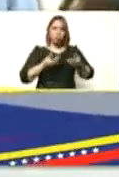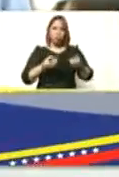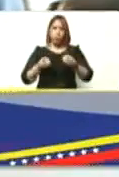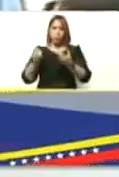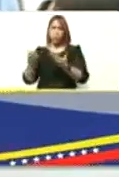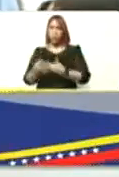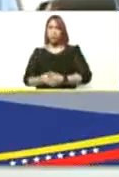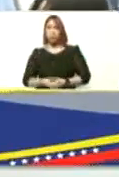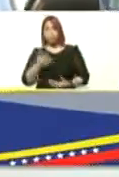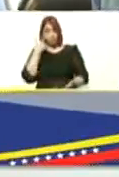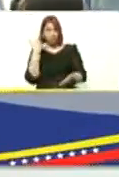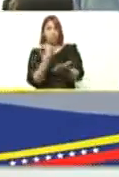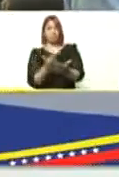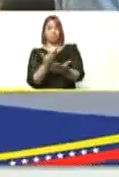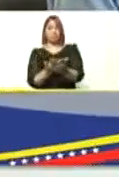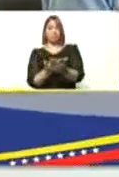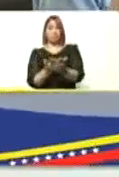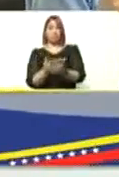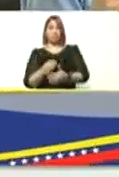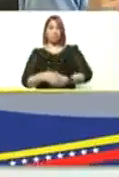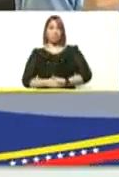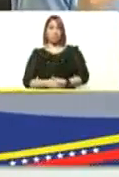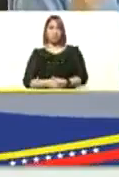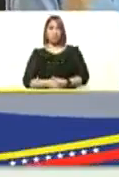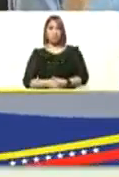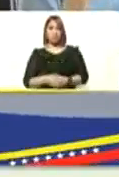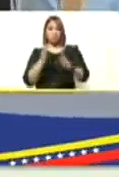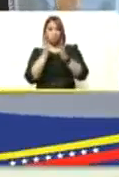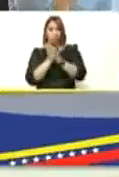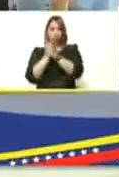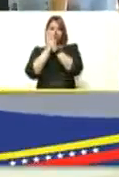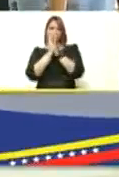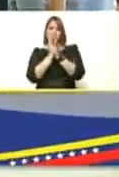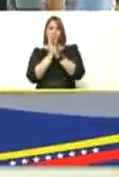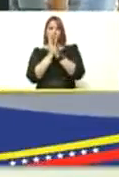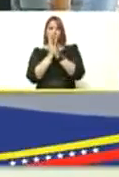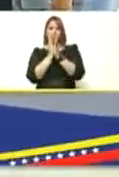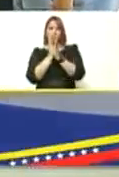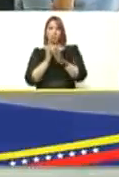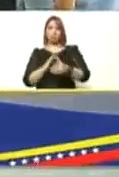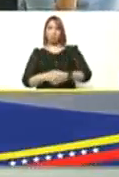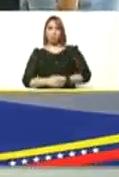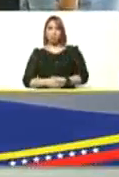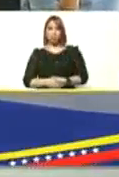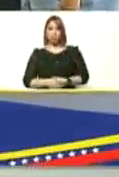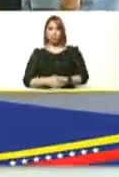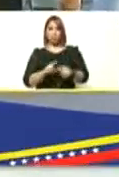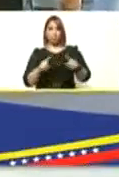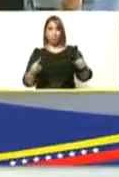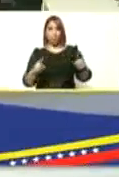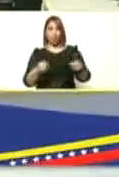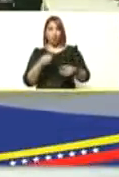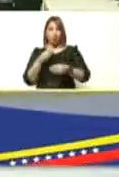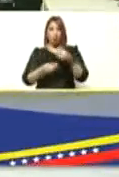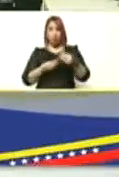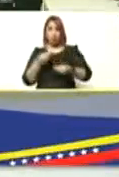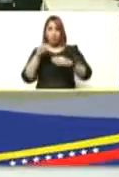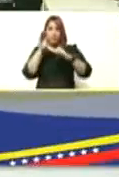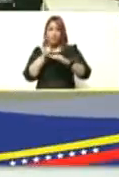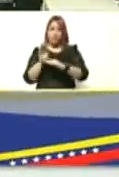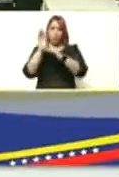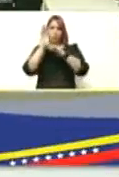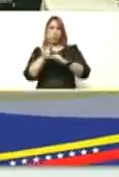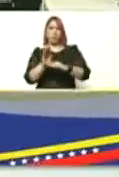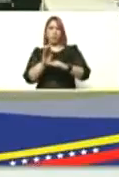comprobadas y estudiadas para generar una protección